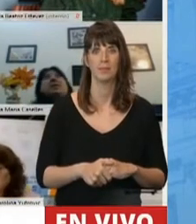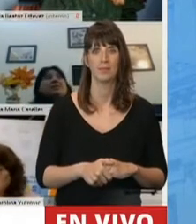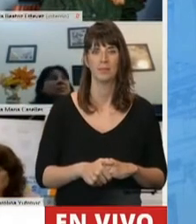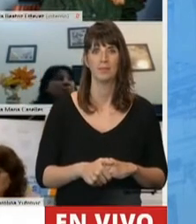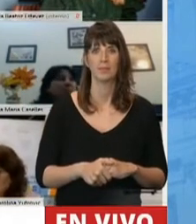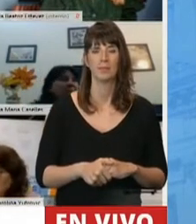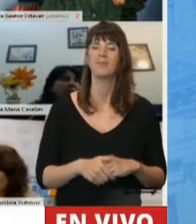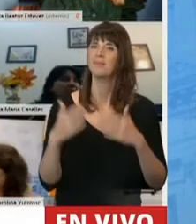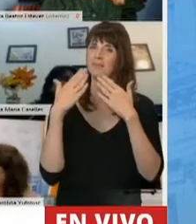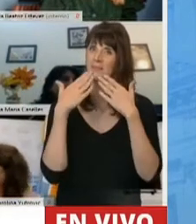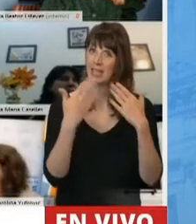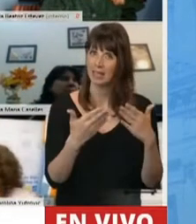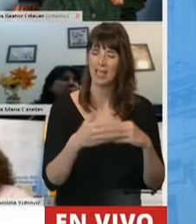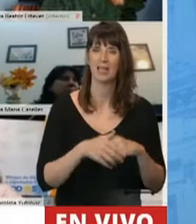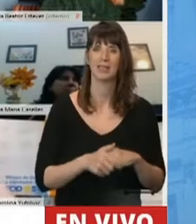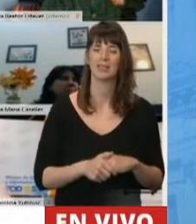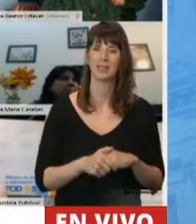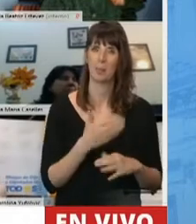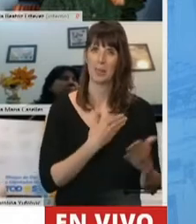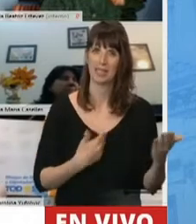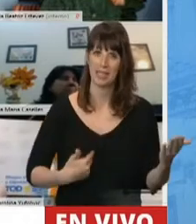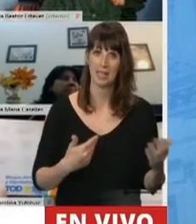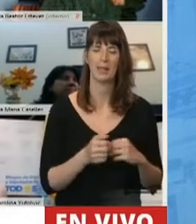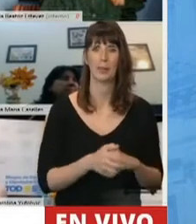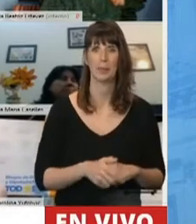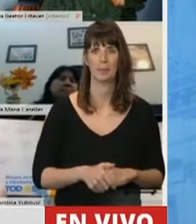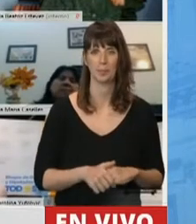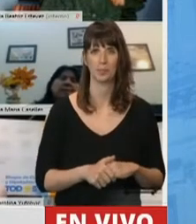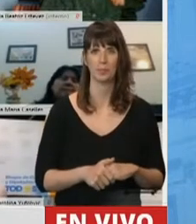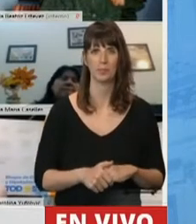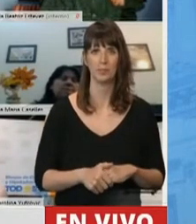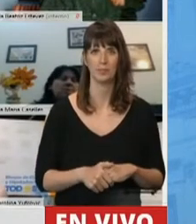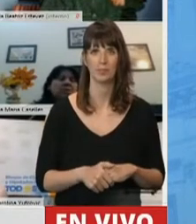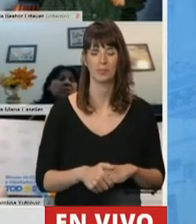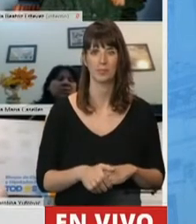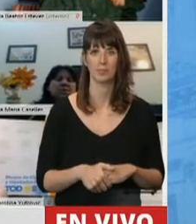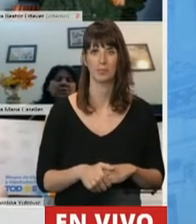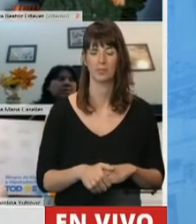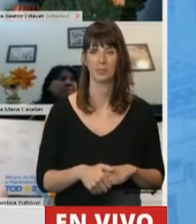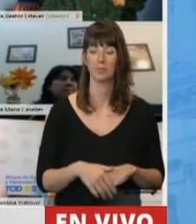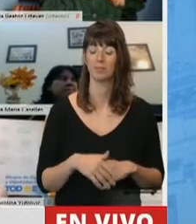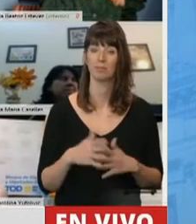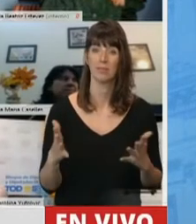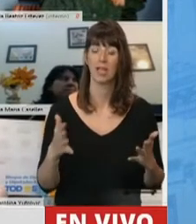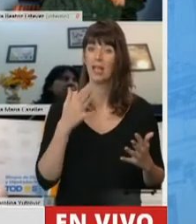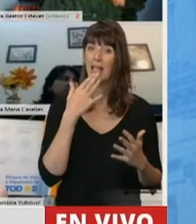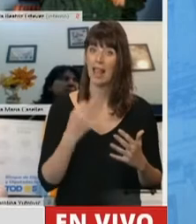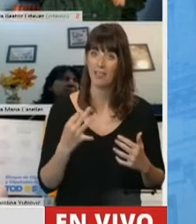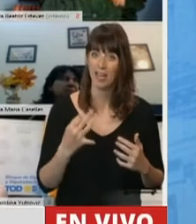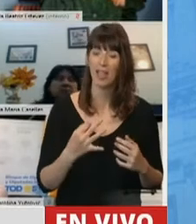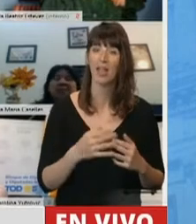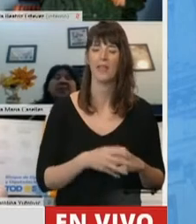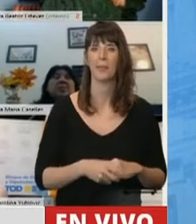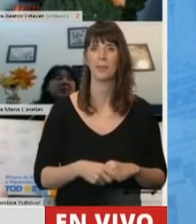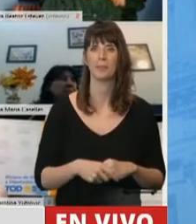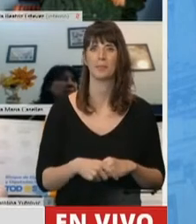Sí, muchas gracias, señor presidente. La verdad que de lo que se trata en estos